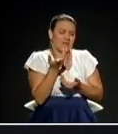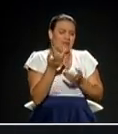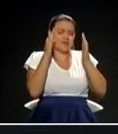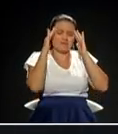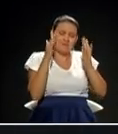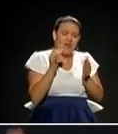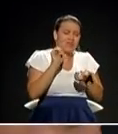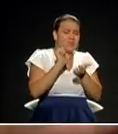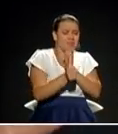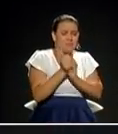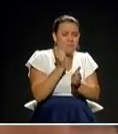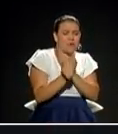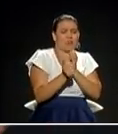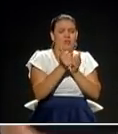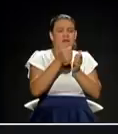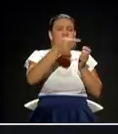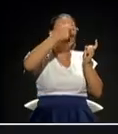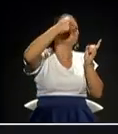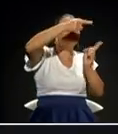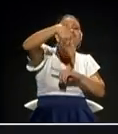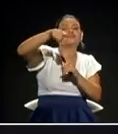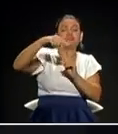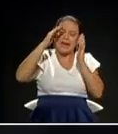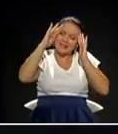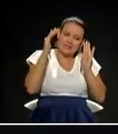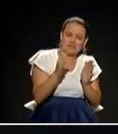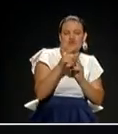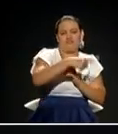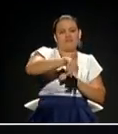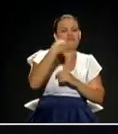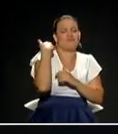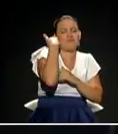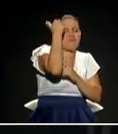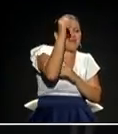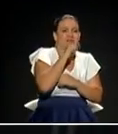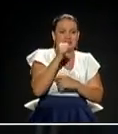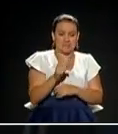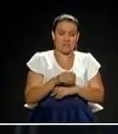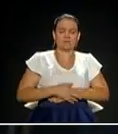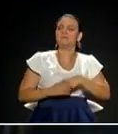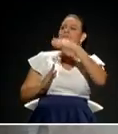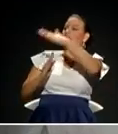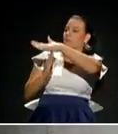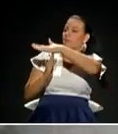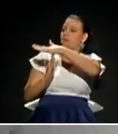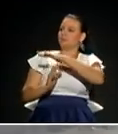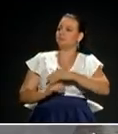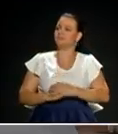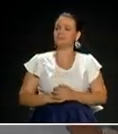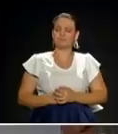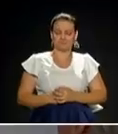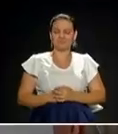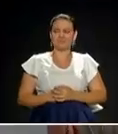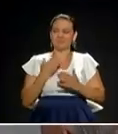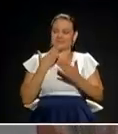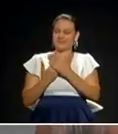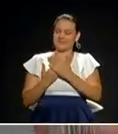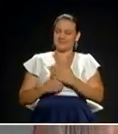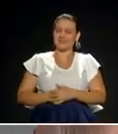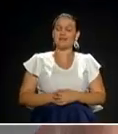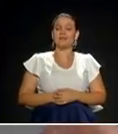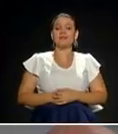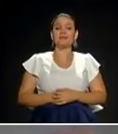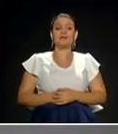deporte, con recreación y aprovechar mucho el talento de los adultos mayores para que sea puesto al servicio de la educación en Medellín. Muchas gracias. Entonces